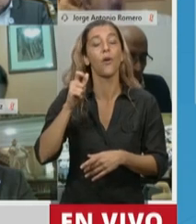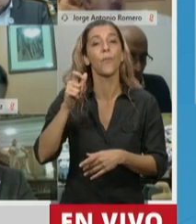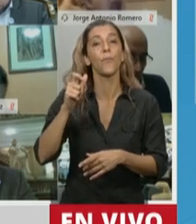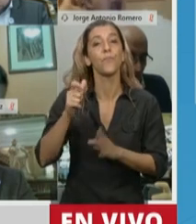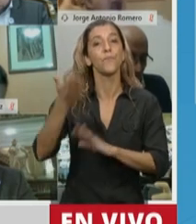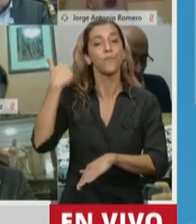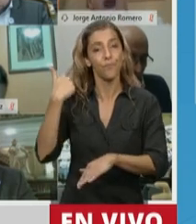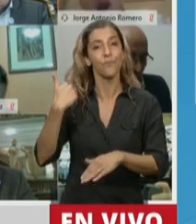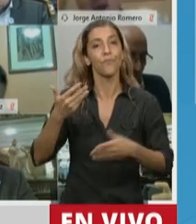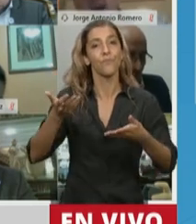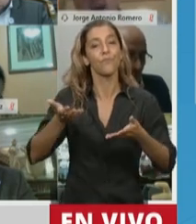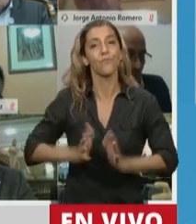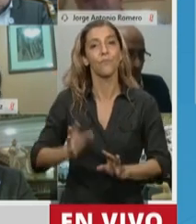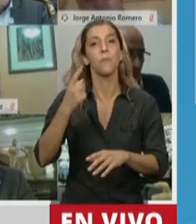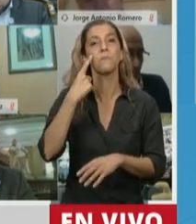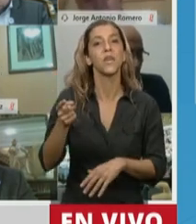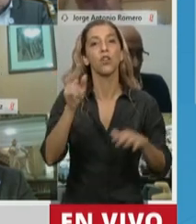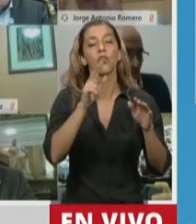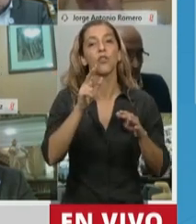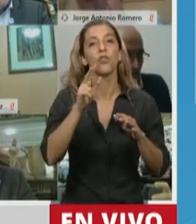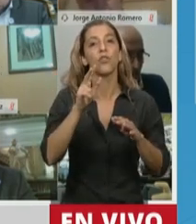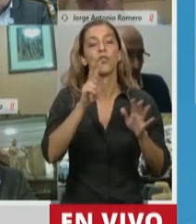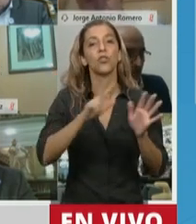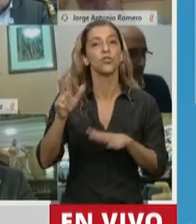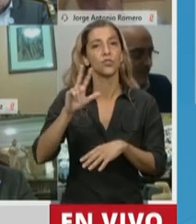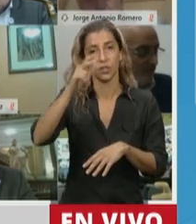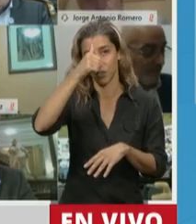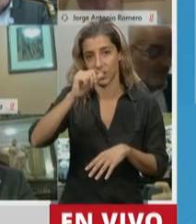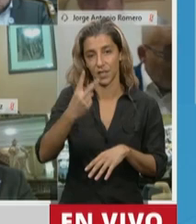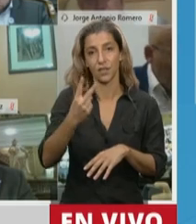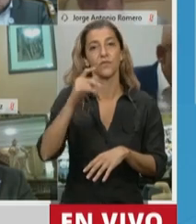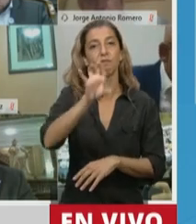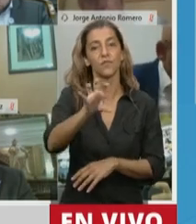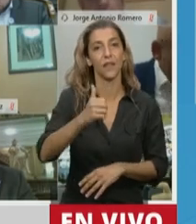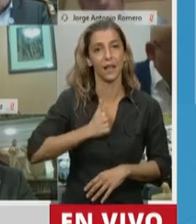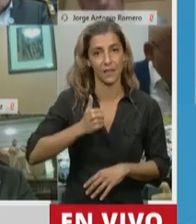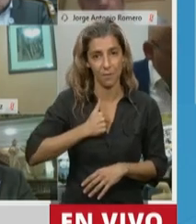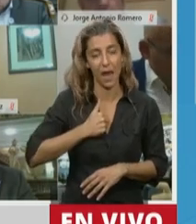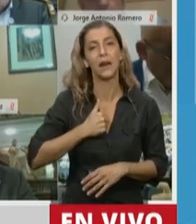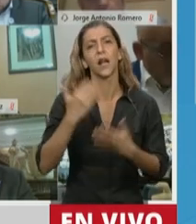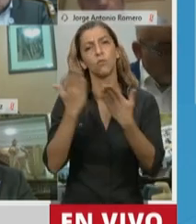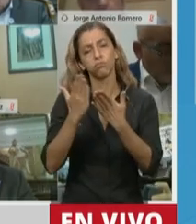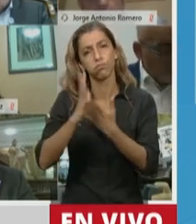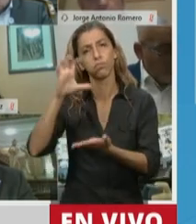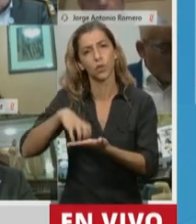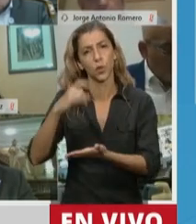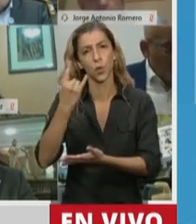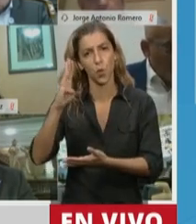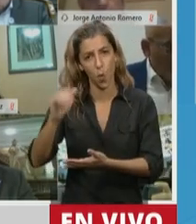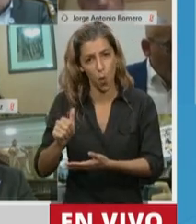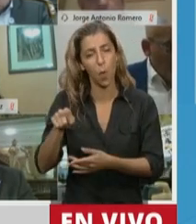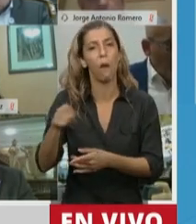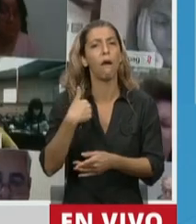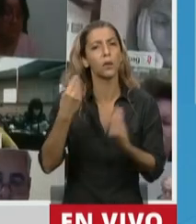1862 en la provincia de Catamarca, estudió medicina en Buenos Aires, en la UBA, y comenzó trabajando en